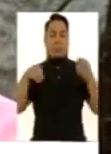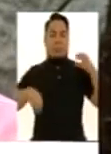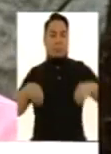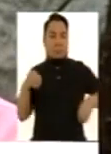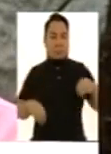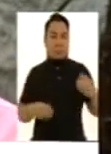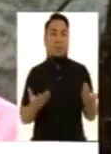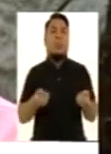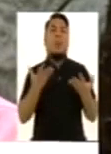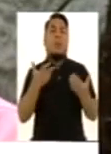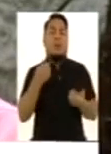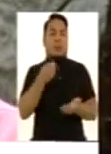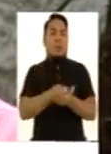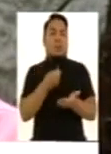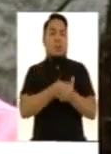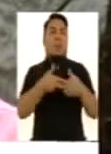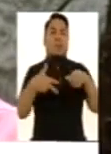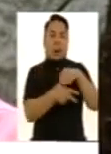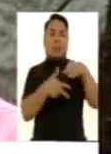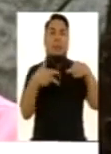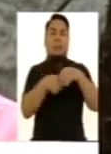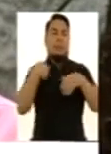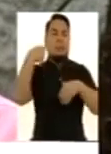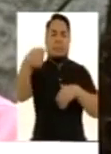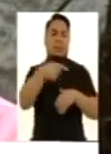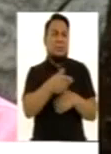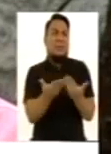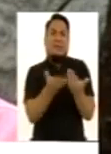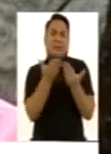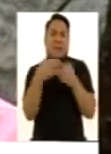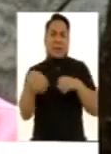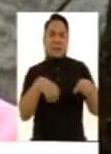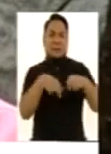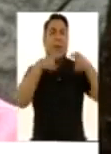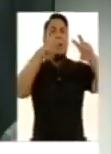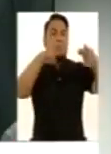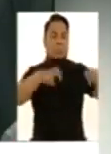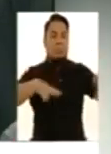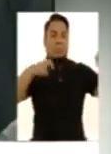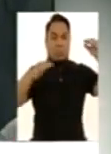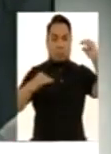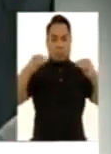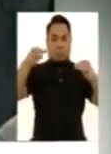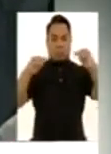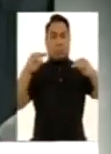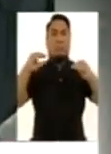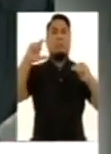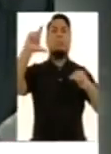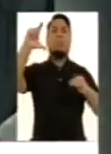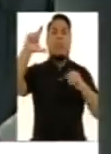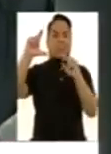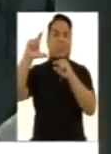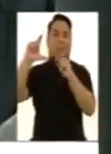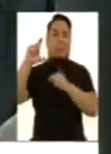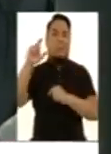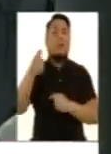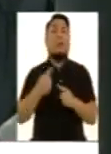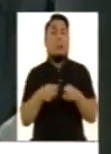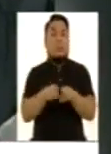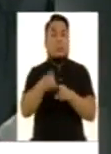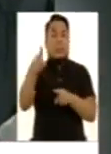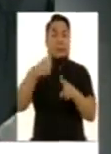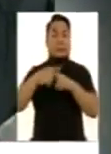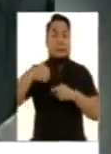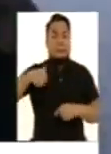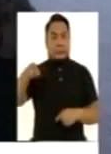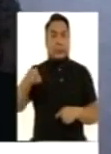cuánto debe costar el peaje. Eso es muy sencillo de hacerlo, tiene su costo, sí tiene su costo. En tanto, según la defensa de la exalcaldesa,